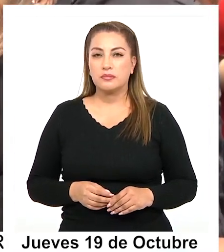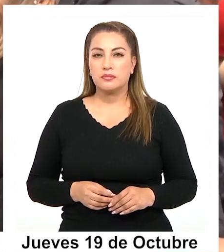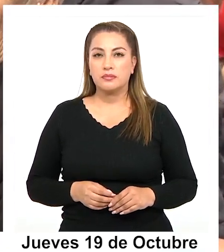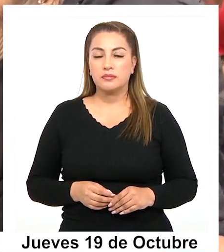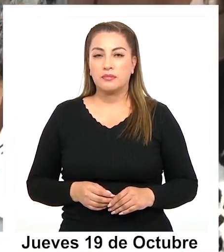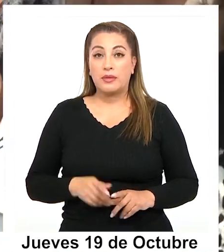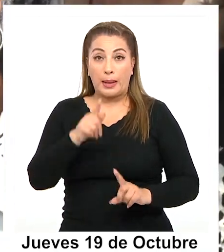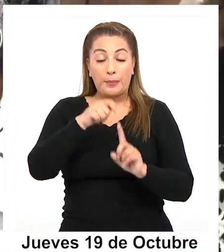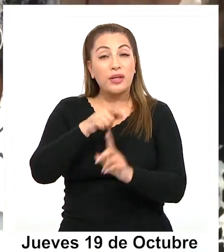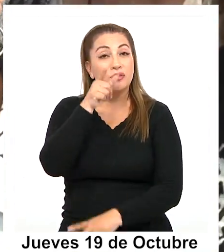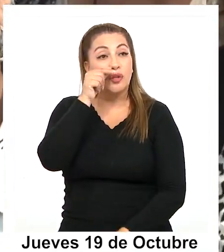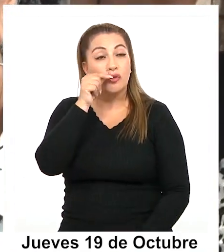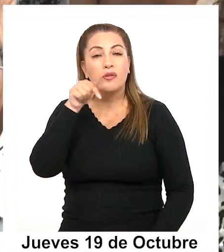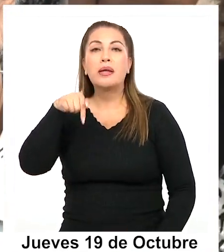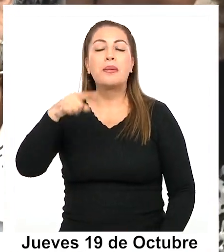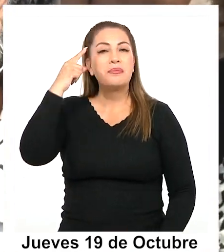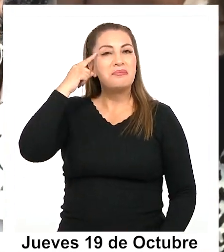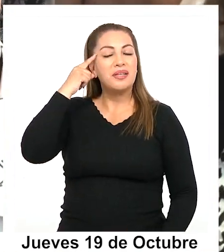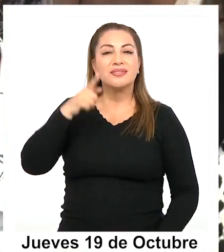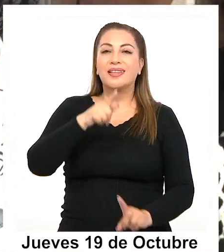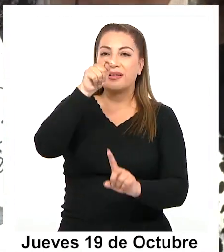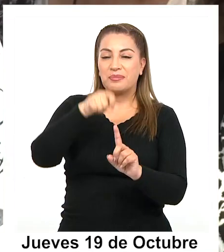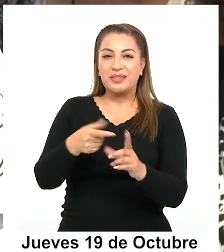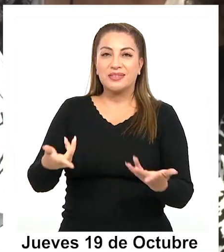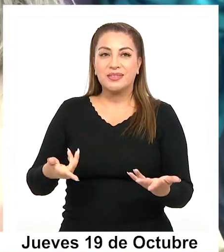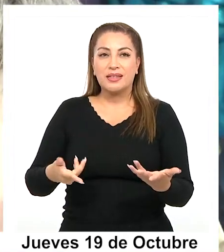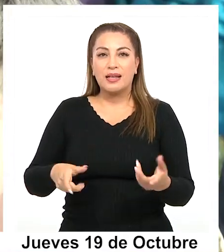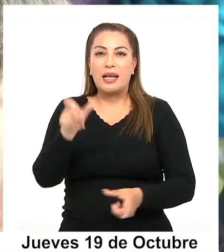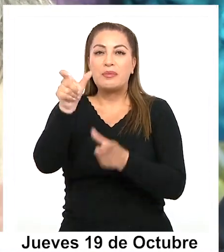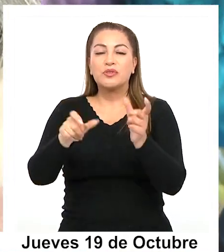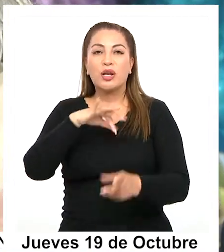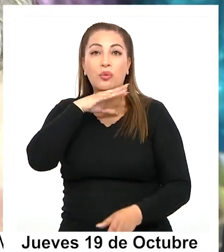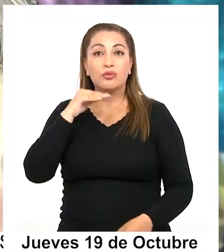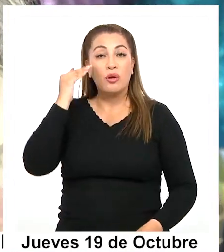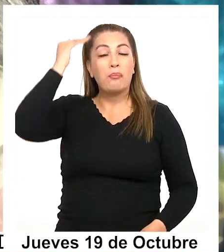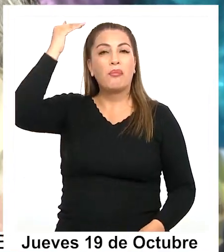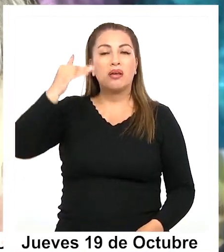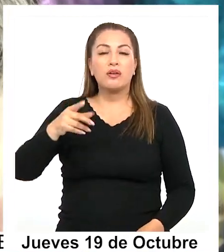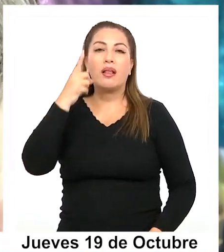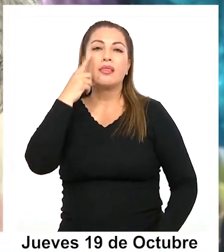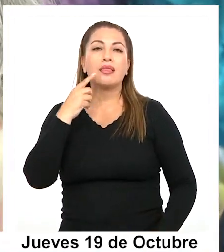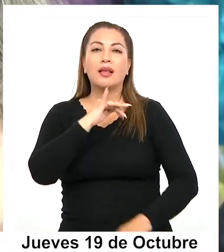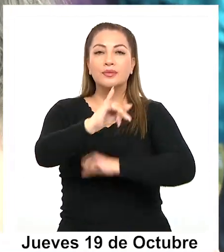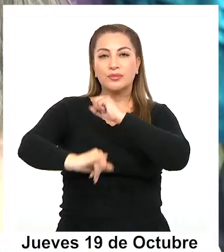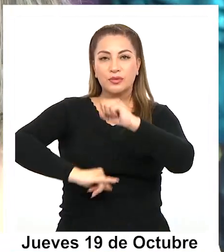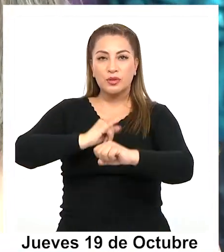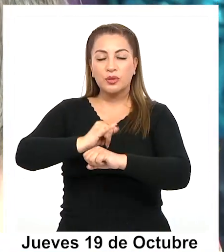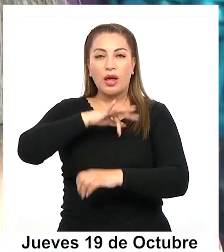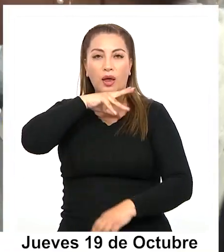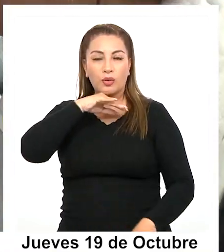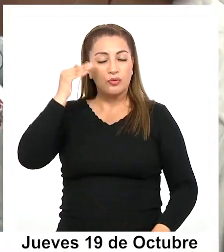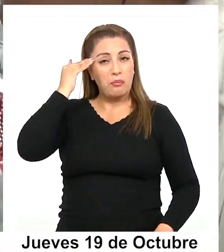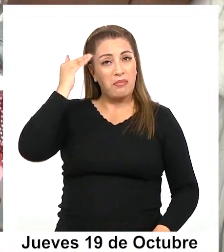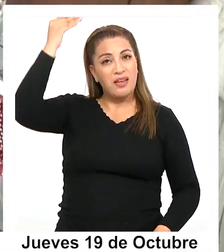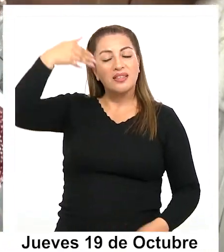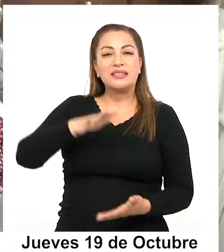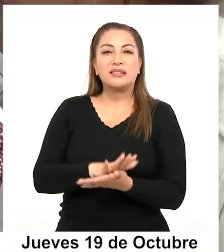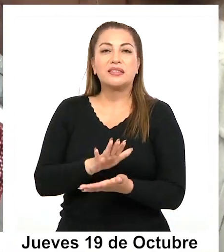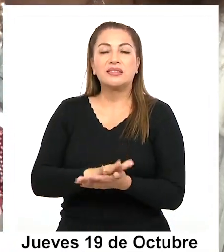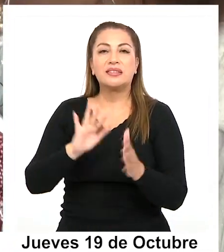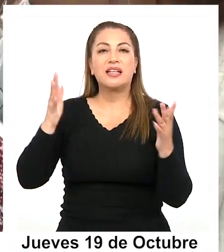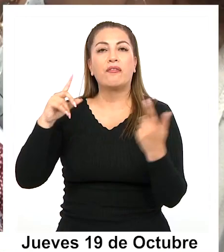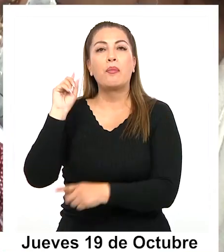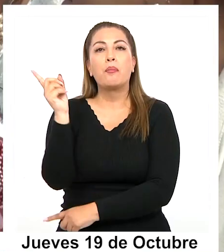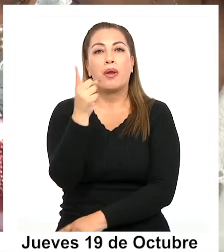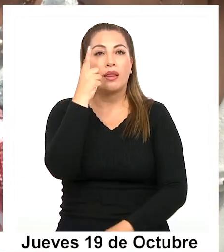Octubre es considerado en nuestro país el mes de las personas mayores a raíz del Día Internacional del Adulto Mayor que se celebra el primer